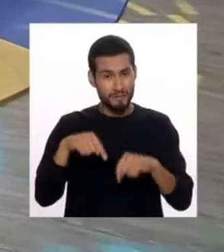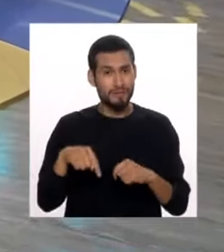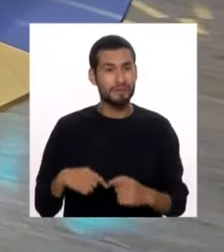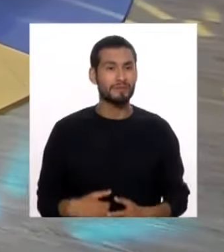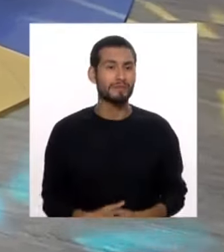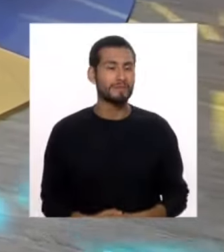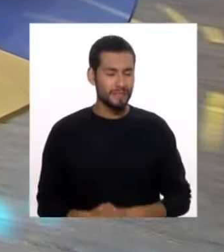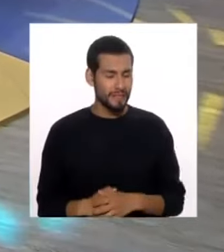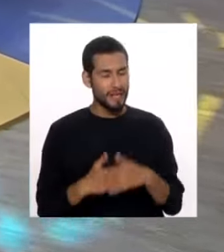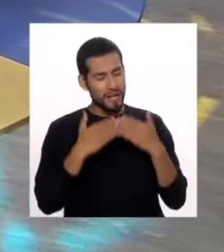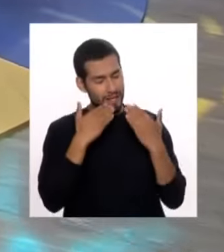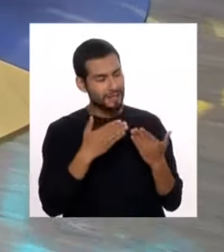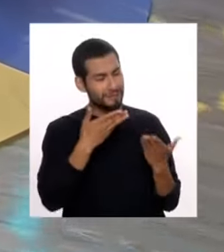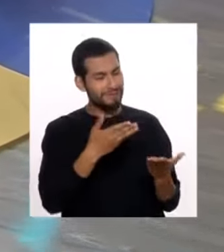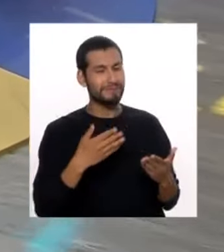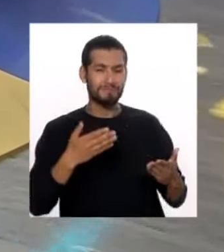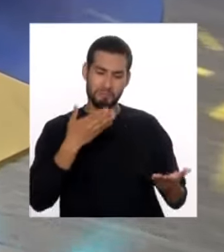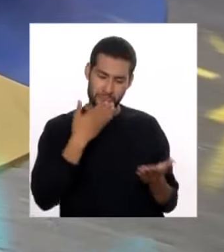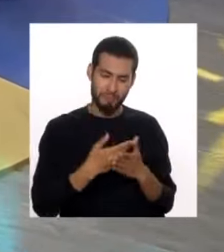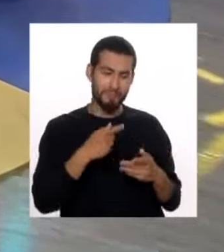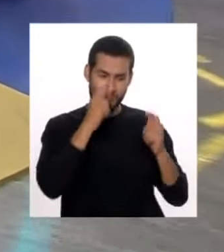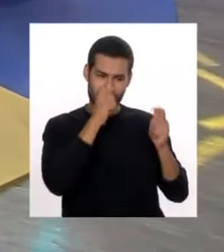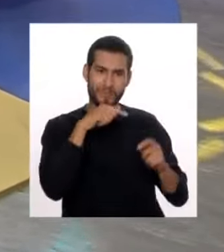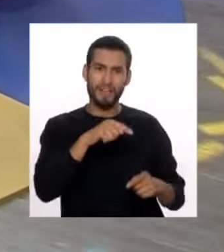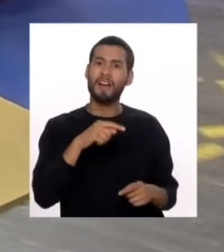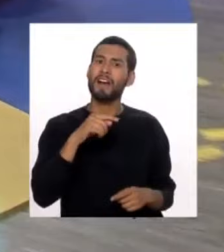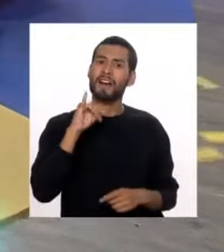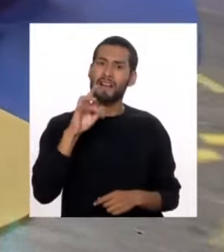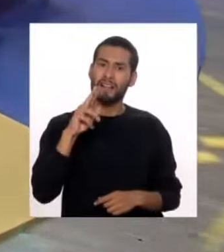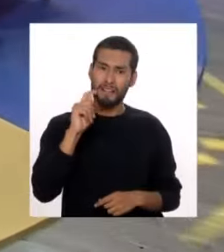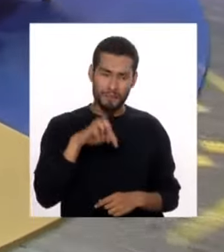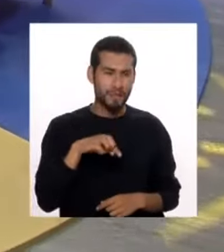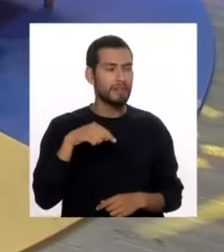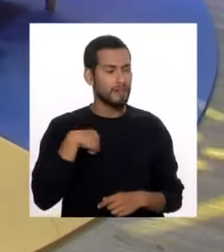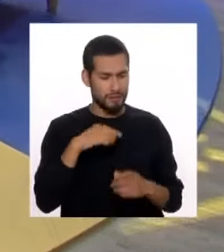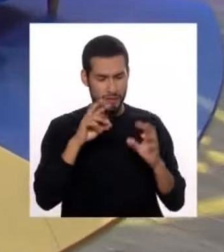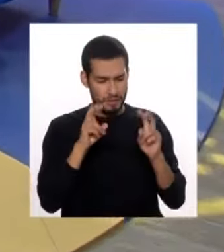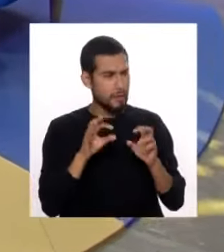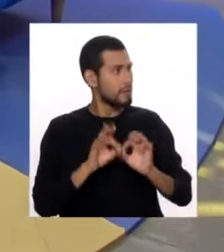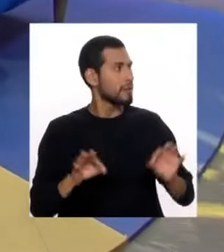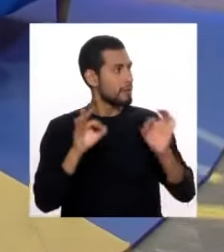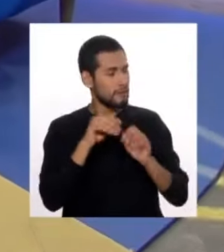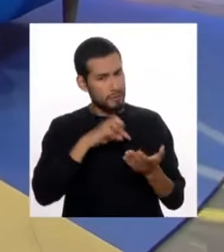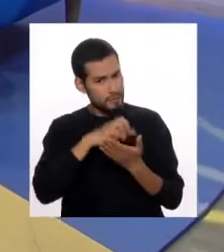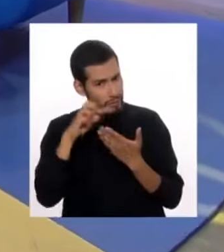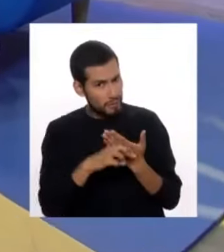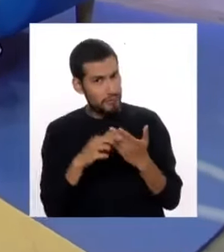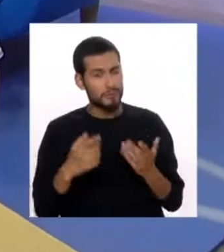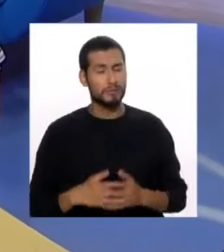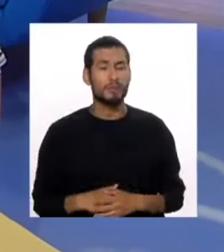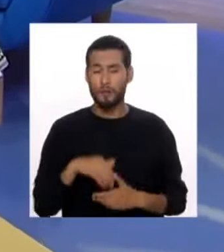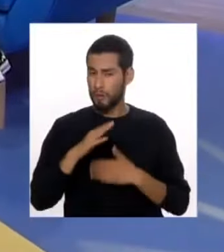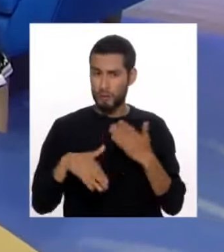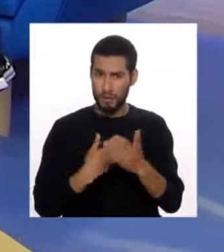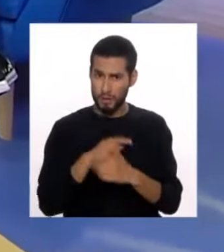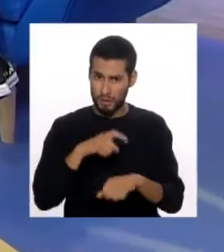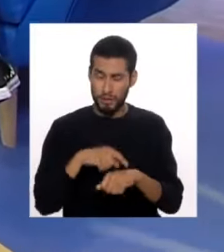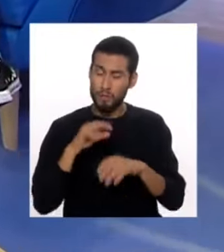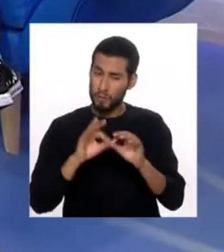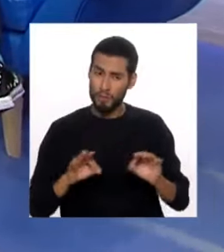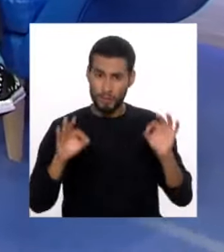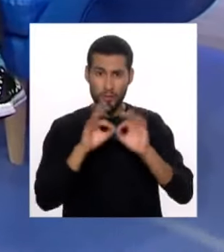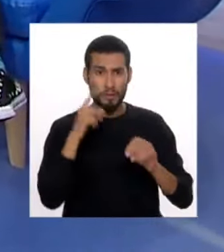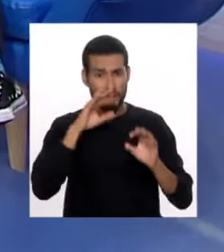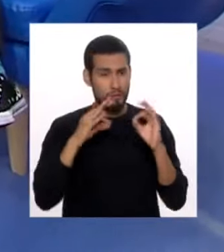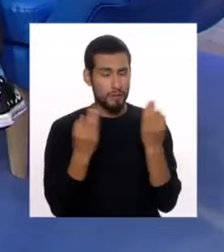aquí. Muchas gracias a ustedes y felicitaciones a IRTP porque están teniendo ese tema tan importante en la agenda ya todo el tiempo. Es muy importante